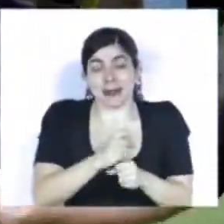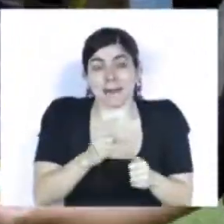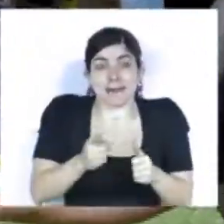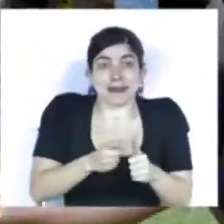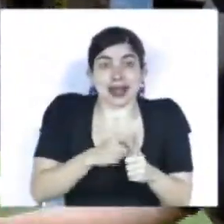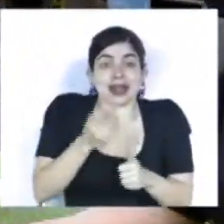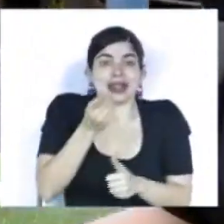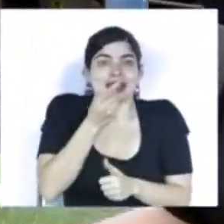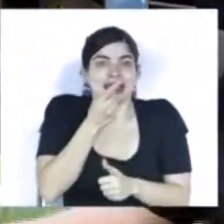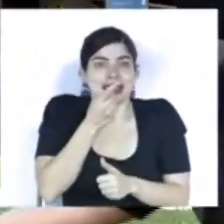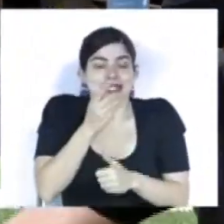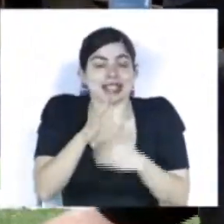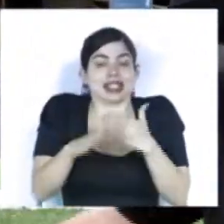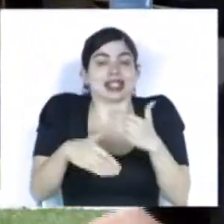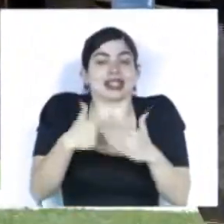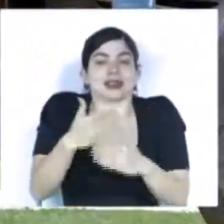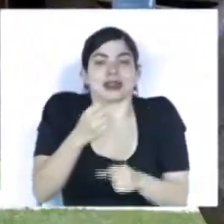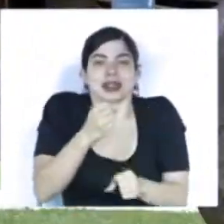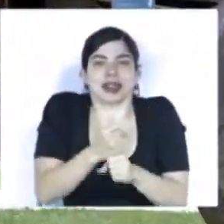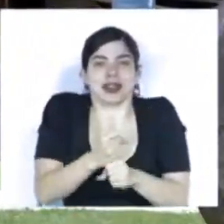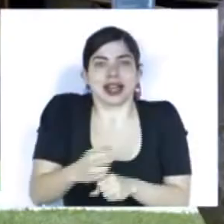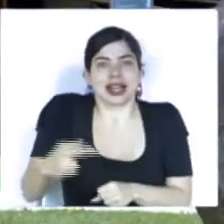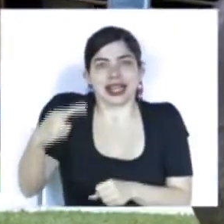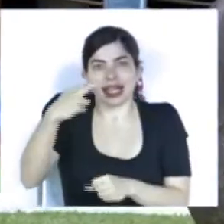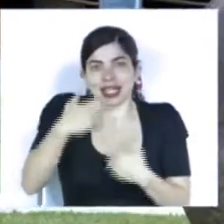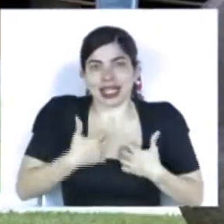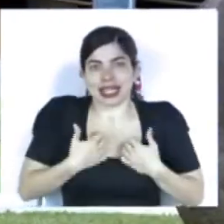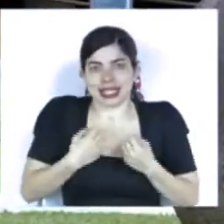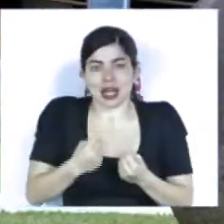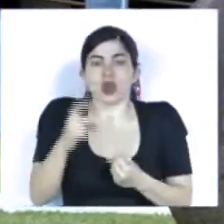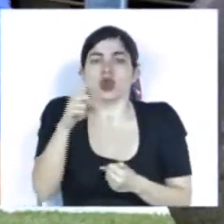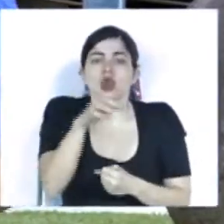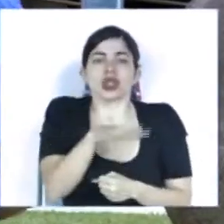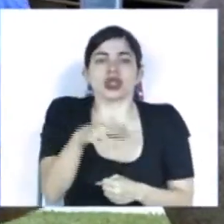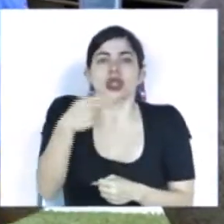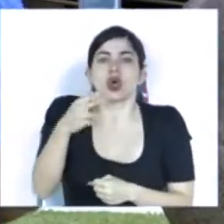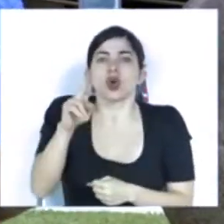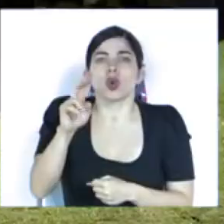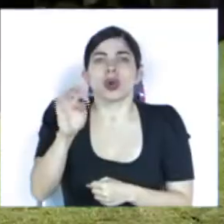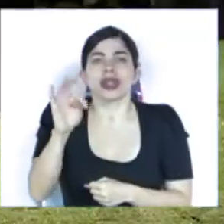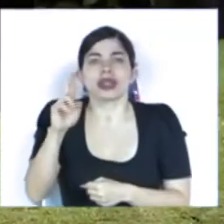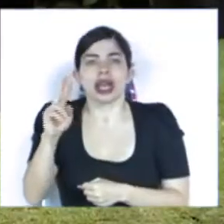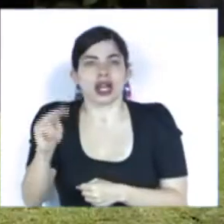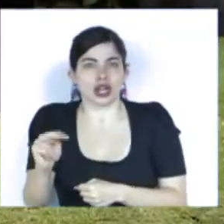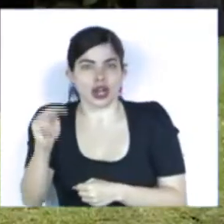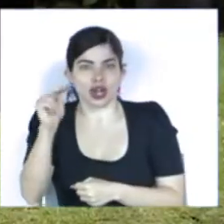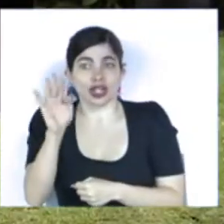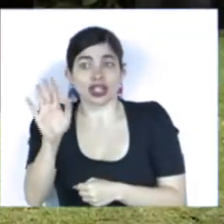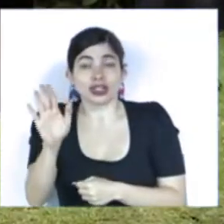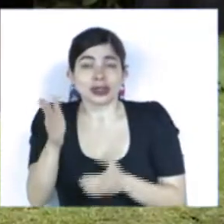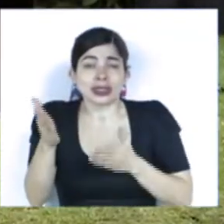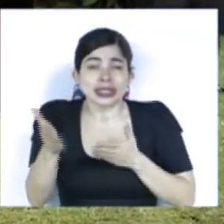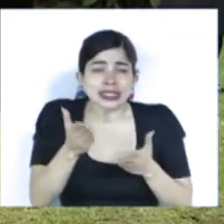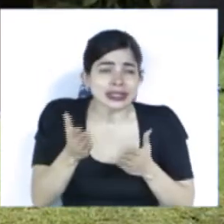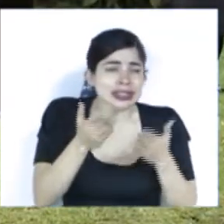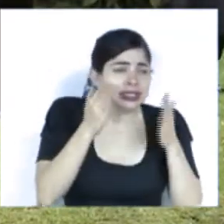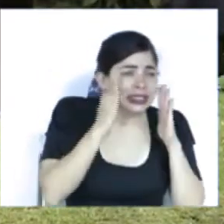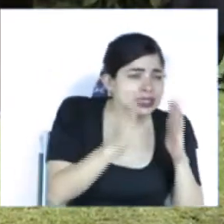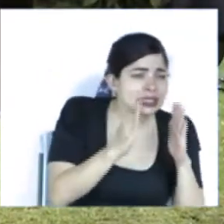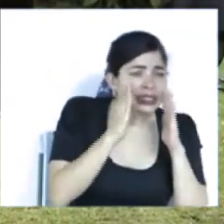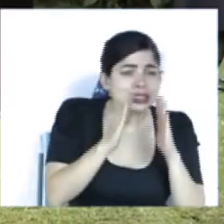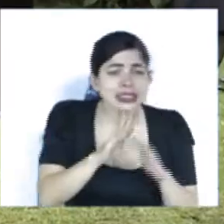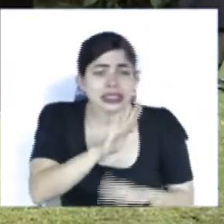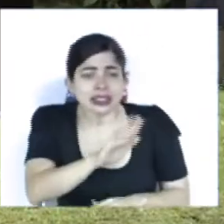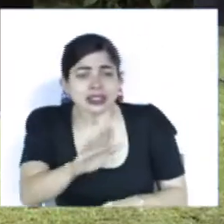como odontóloga y posteriormente en la labor de rectoría de la salud de la región Huetar Norte. Por su vocación de servicio abierto a las necesidades de los